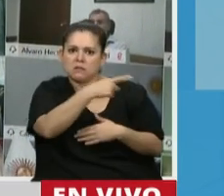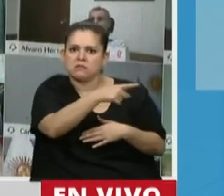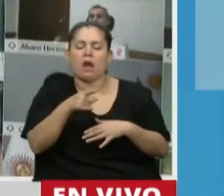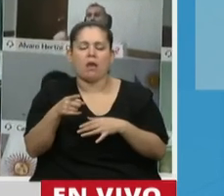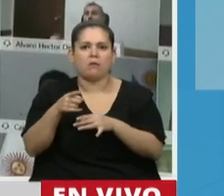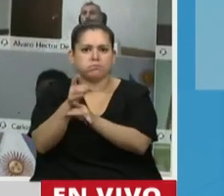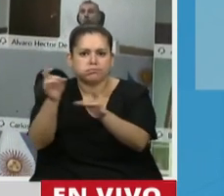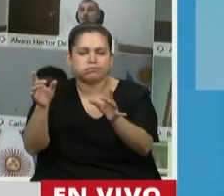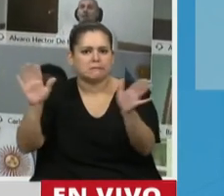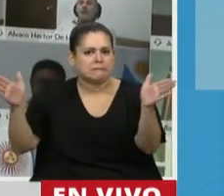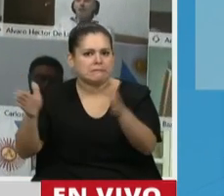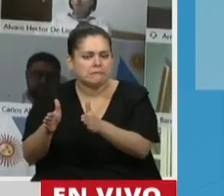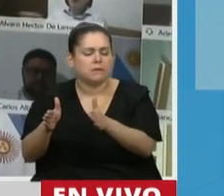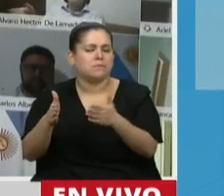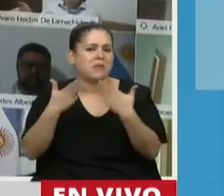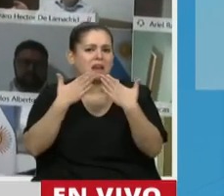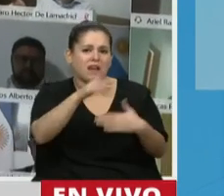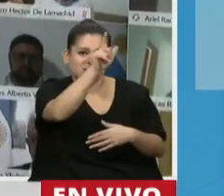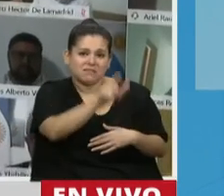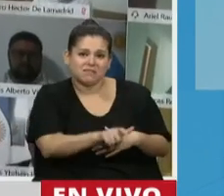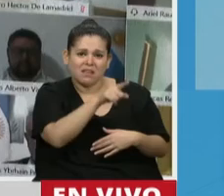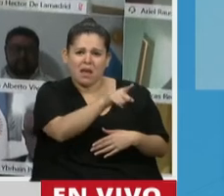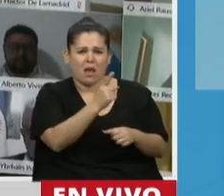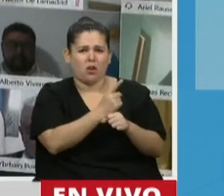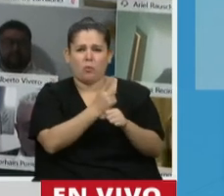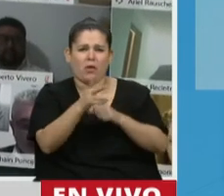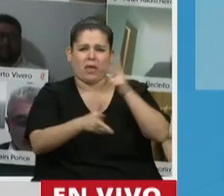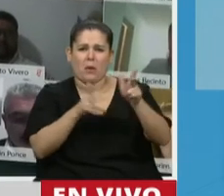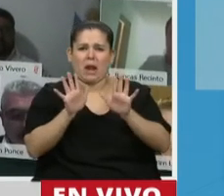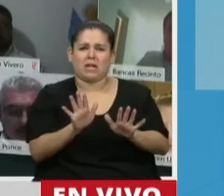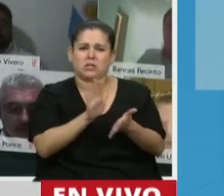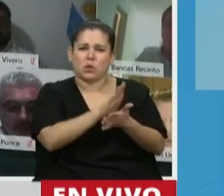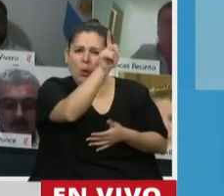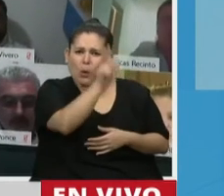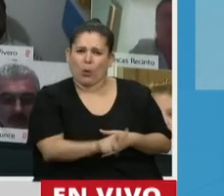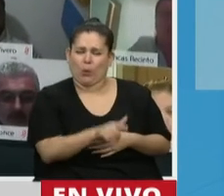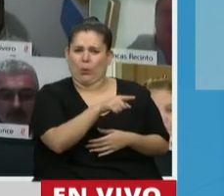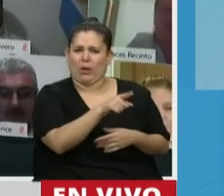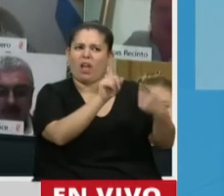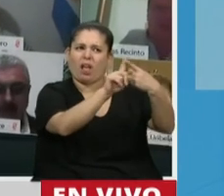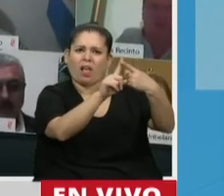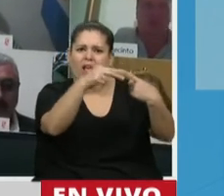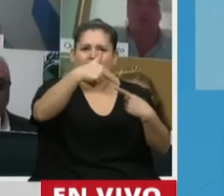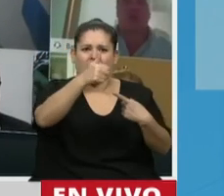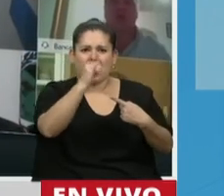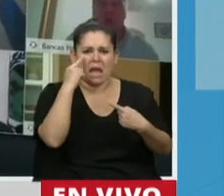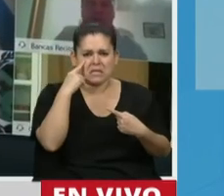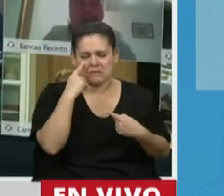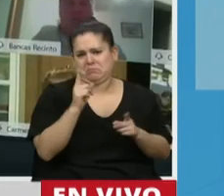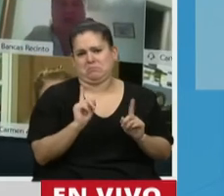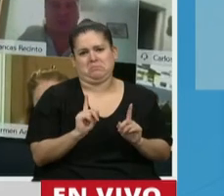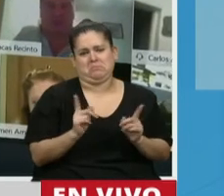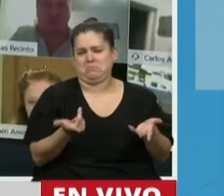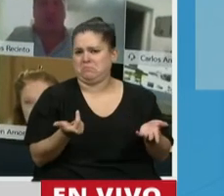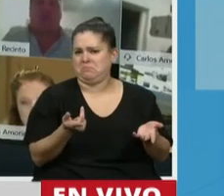santiagueño no pueda ser derribado después de 70 años de su gestión por una operación que han hecho